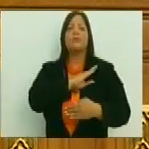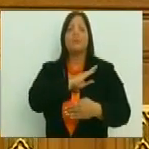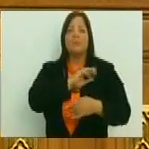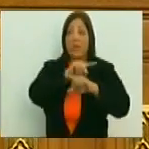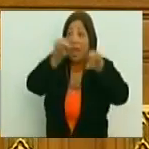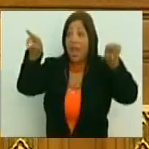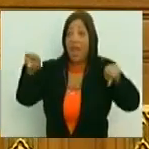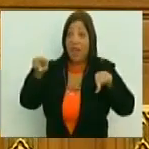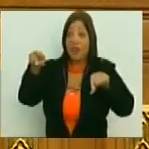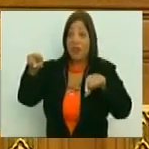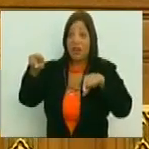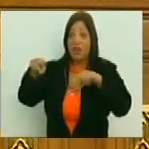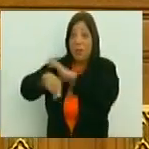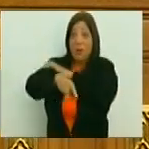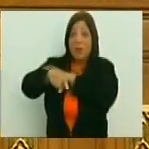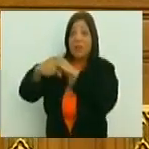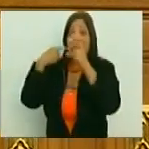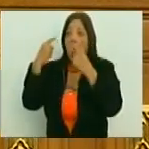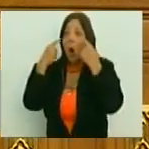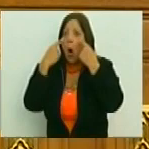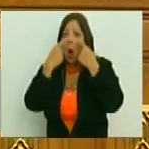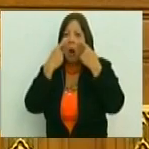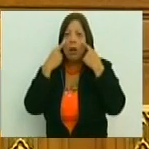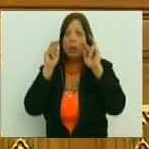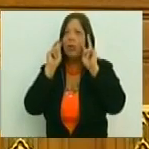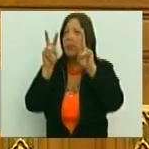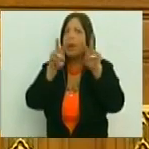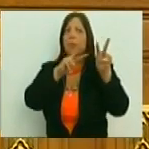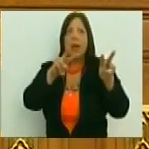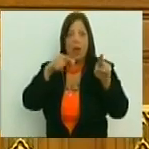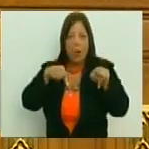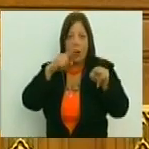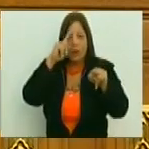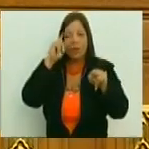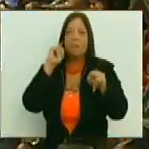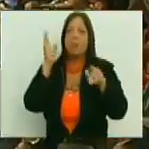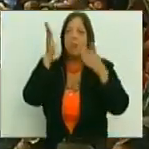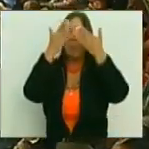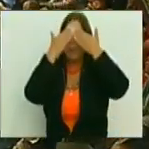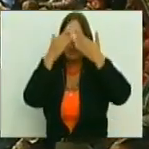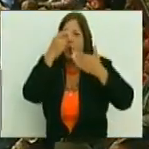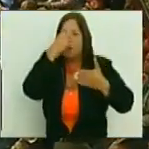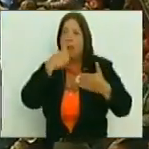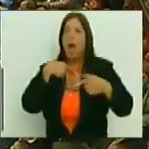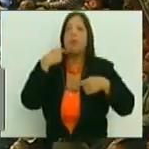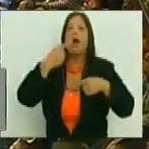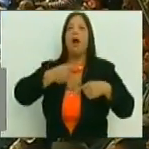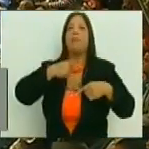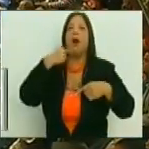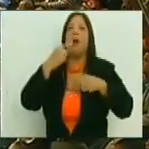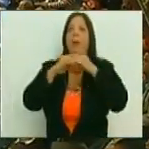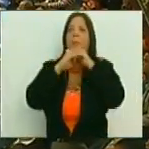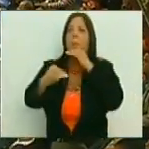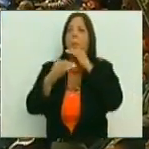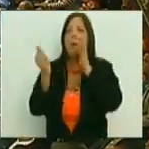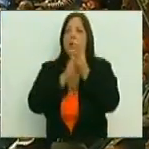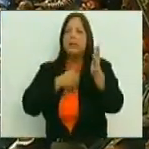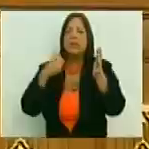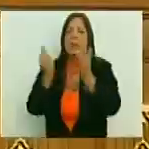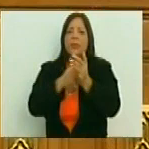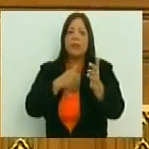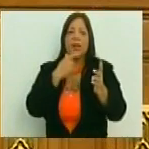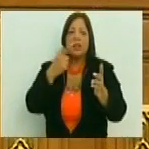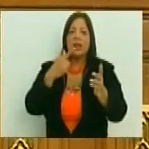ellos nos hicieron creer, que nuestros ojos no serían capaces de ver lo que hoy vemos, nos hicieron pronunciar discursos, donde prometíamos patria,